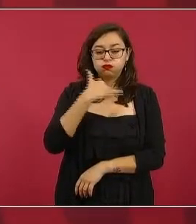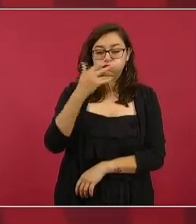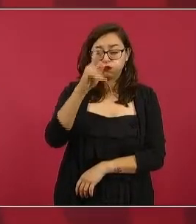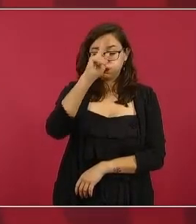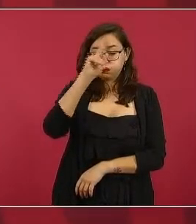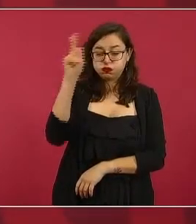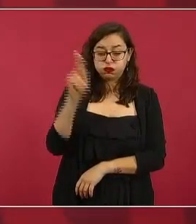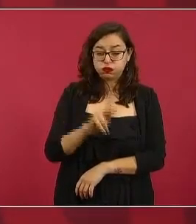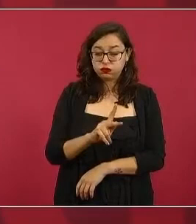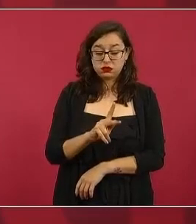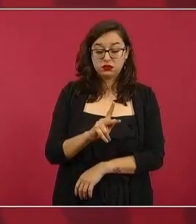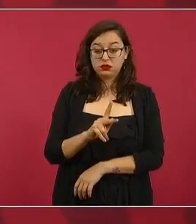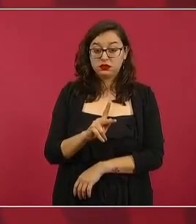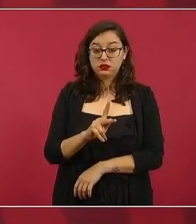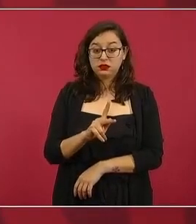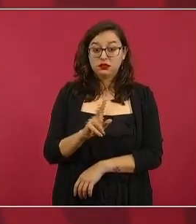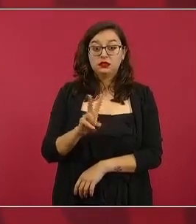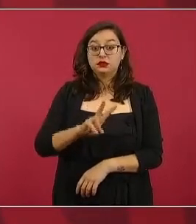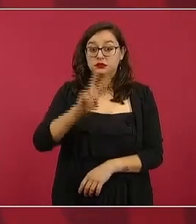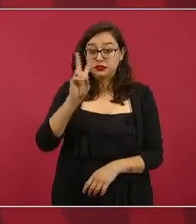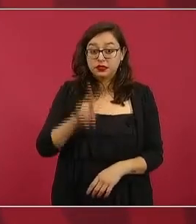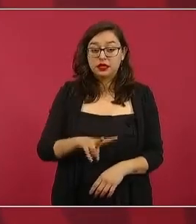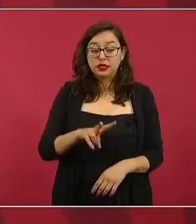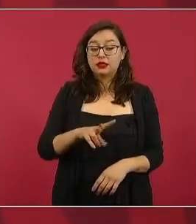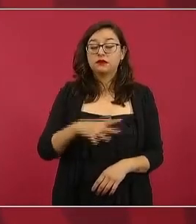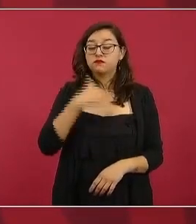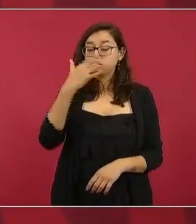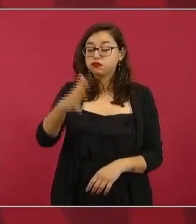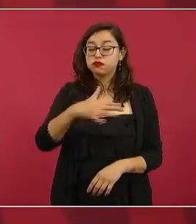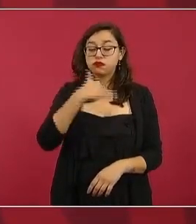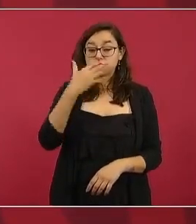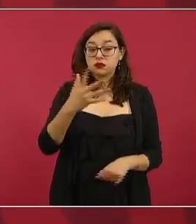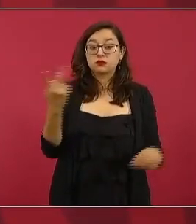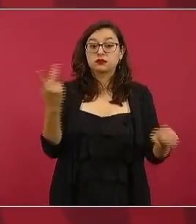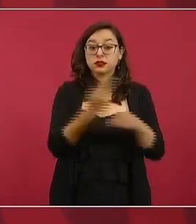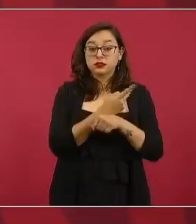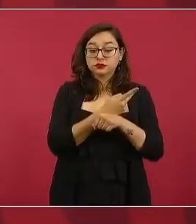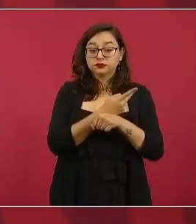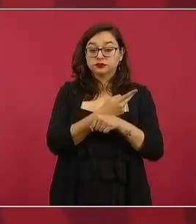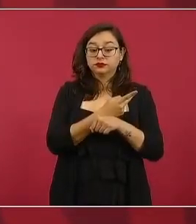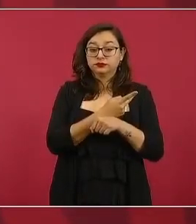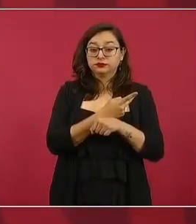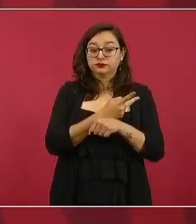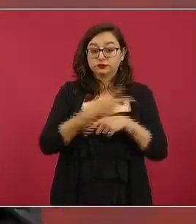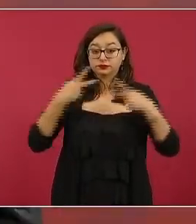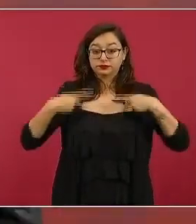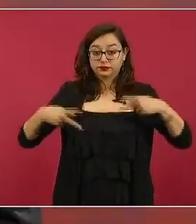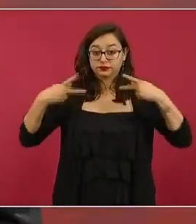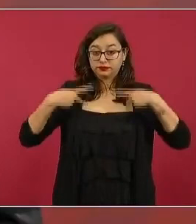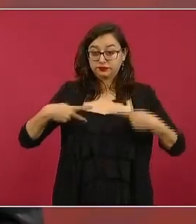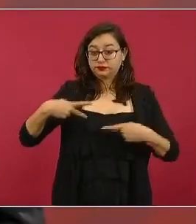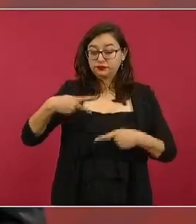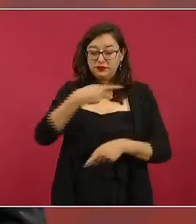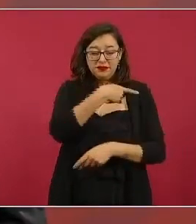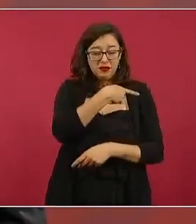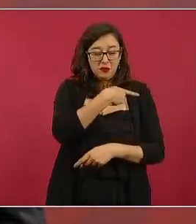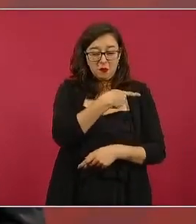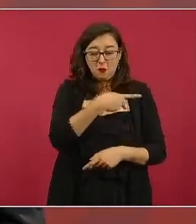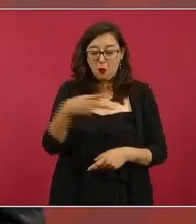causado una monstruosa desigualdad económica y social porque hay millones de mexicanos en la pobreza